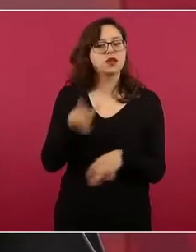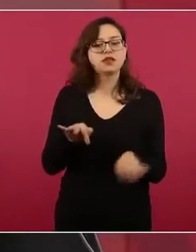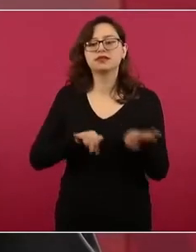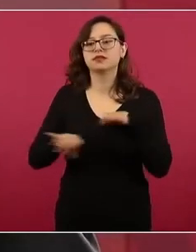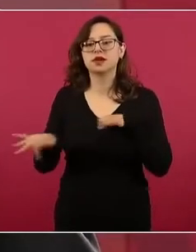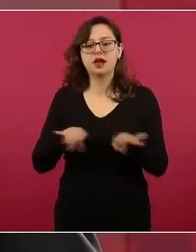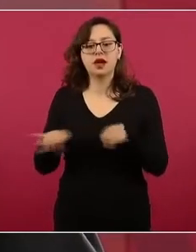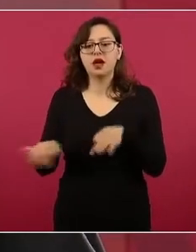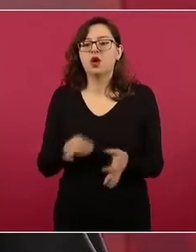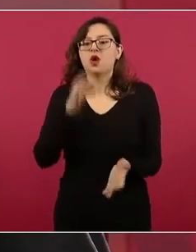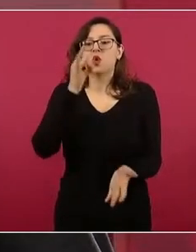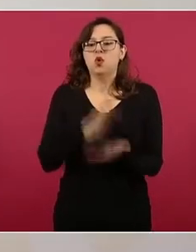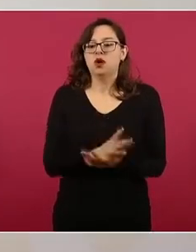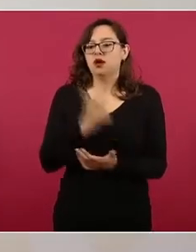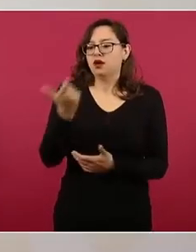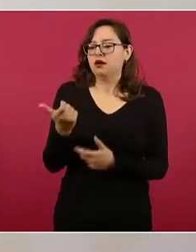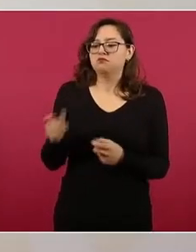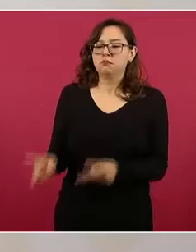importaba robar.